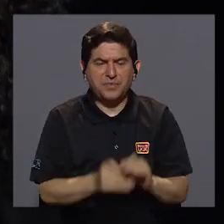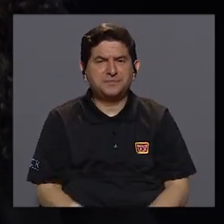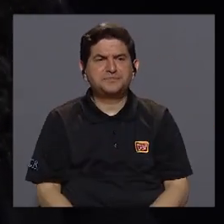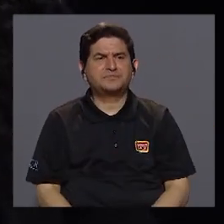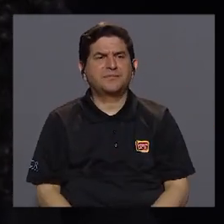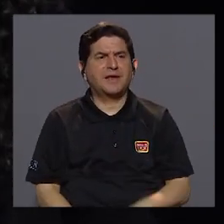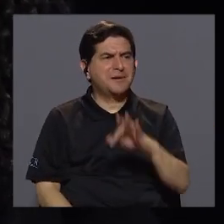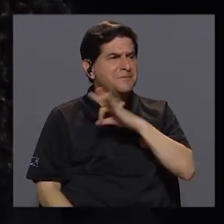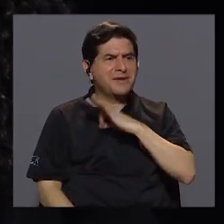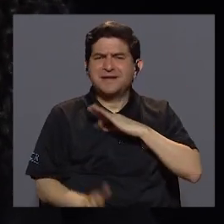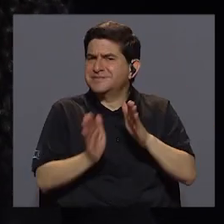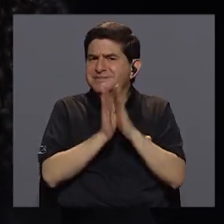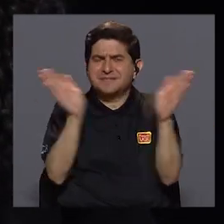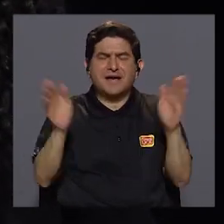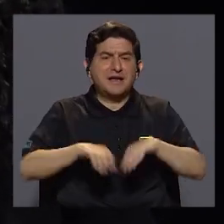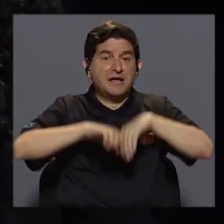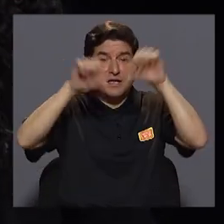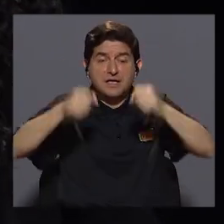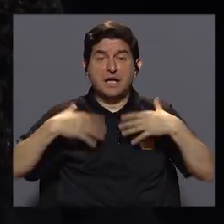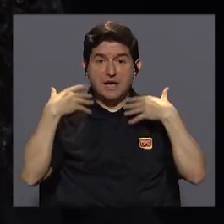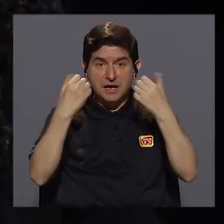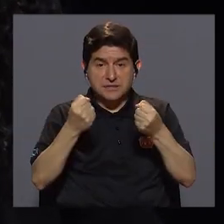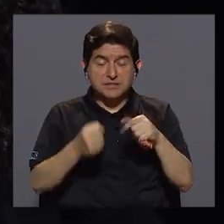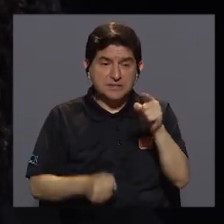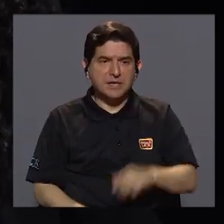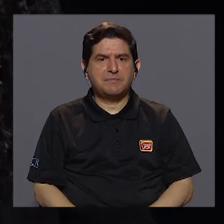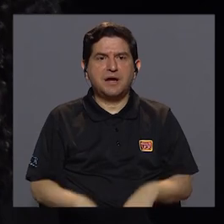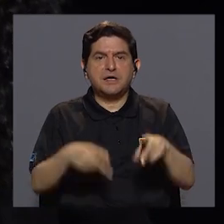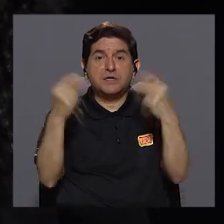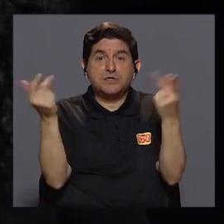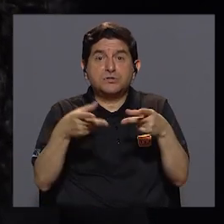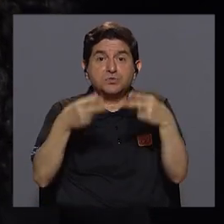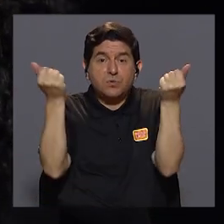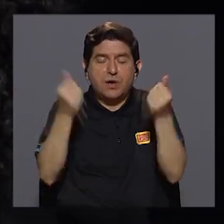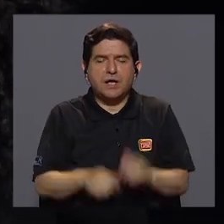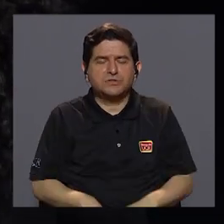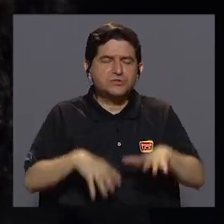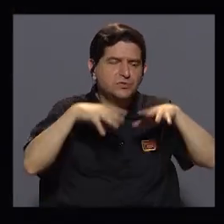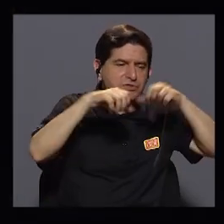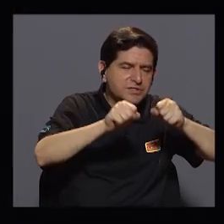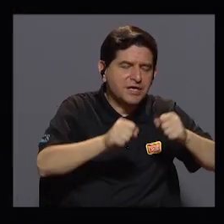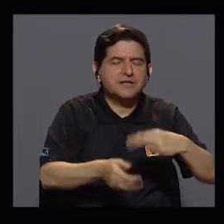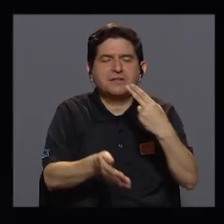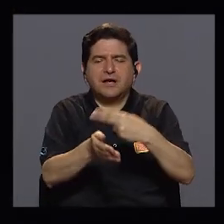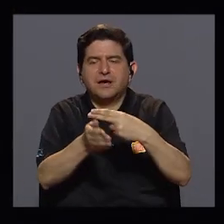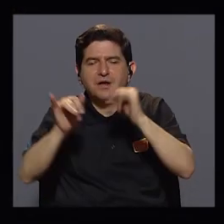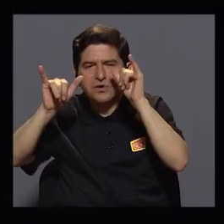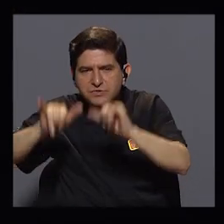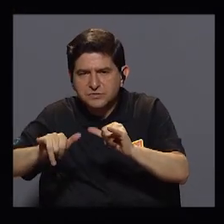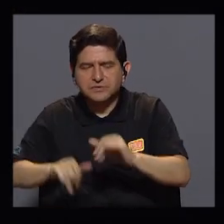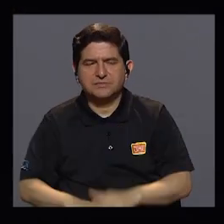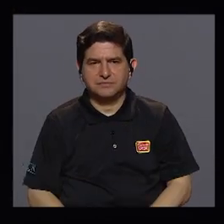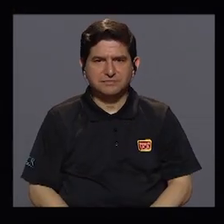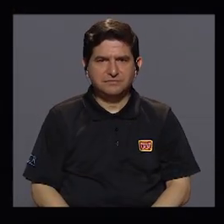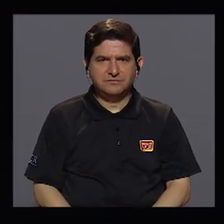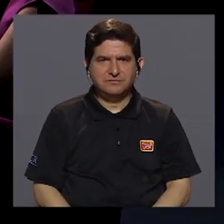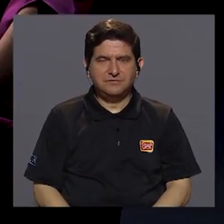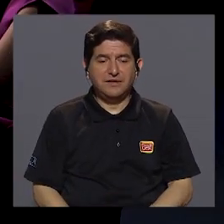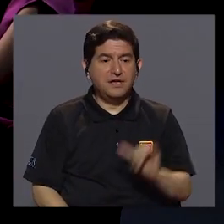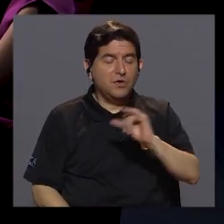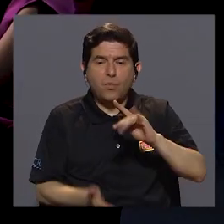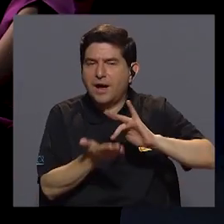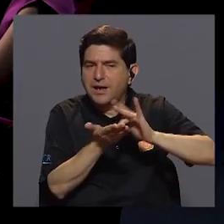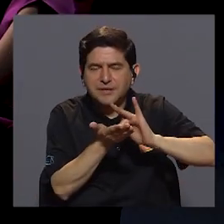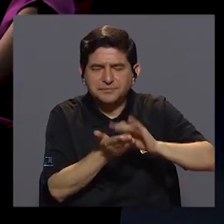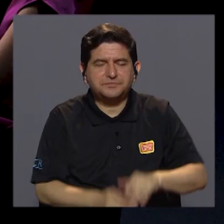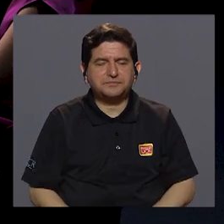pérdida de bienestar en general. Y para el sistema de salud es una gran erogación de recursos, tanto en consultas, en internaciones, en internamientos, perdón, en